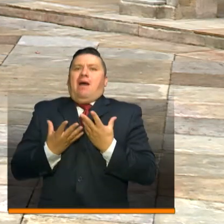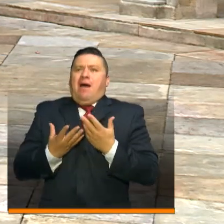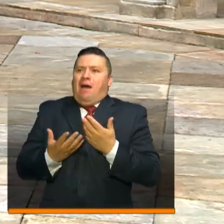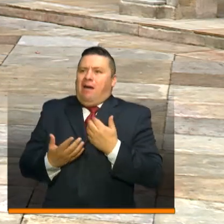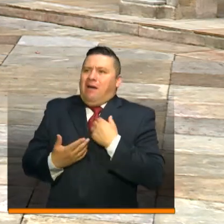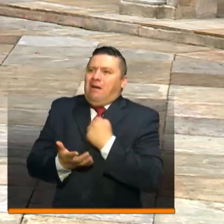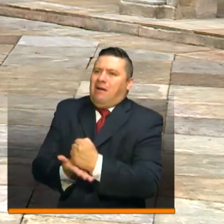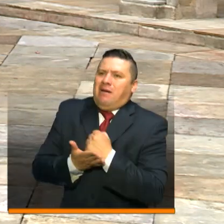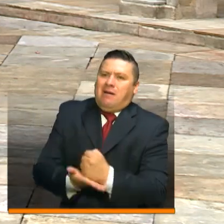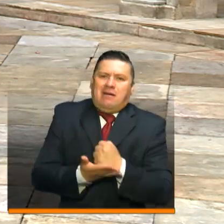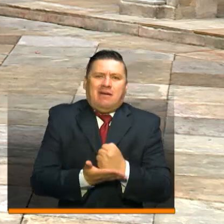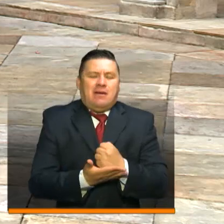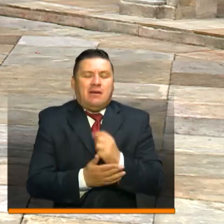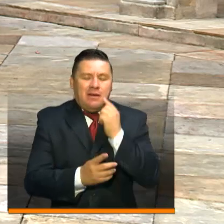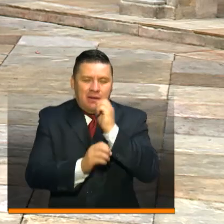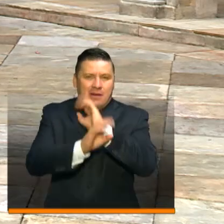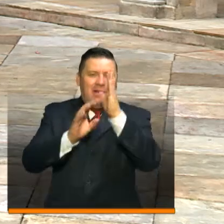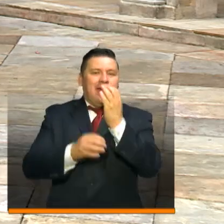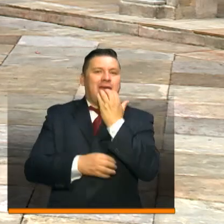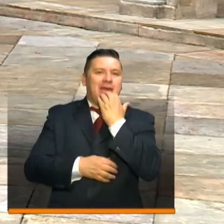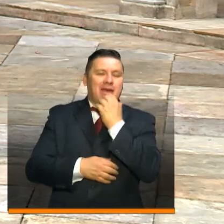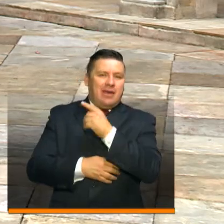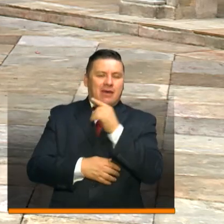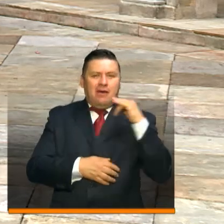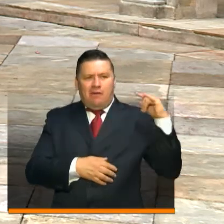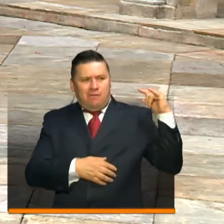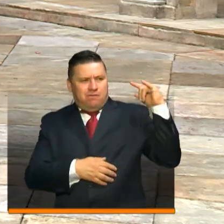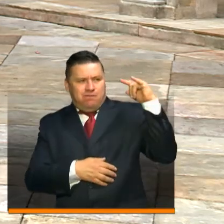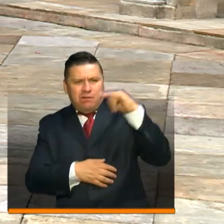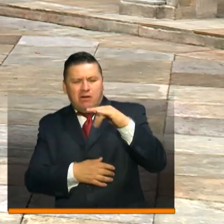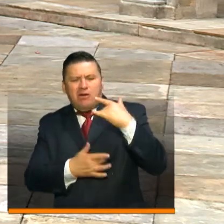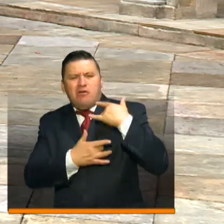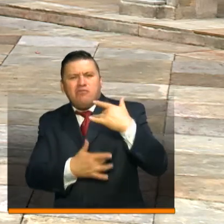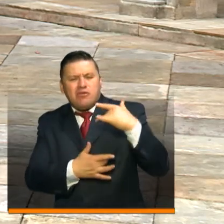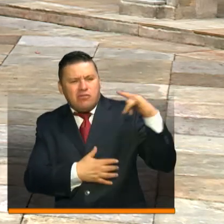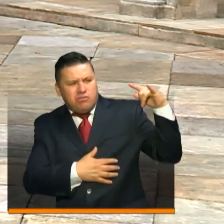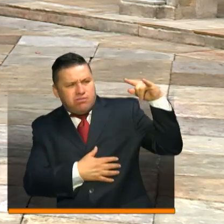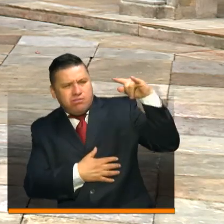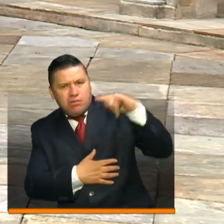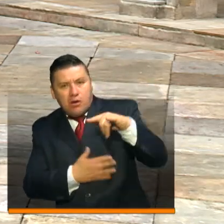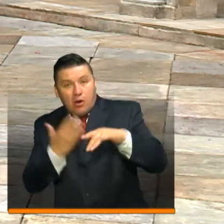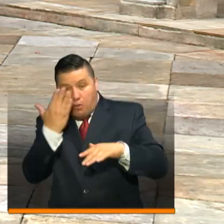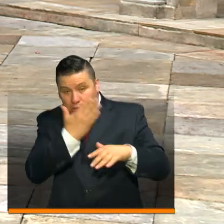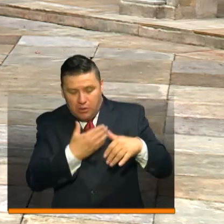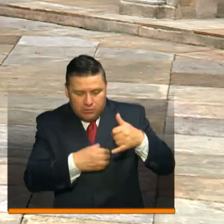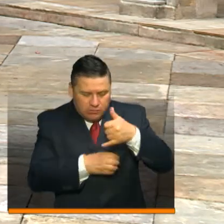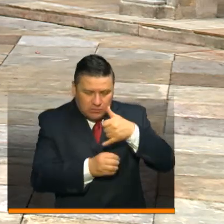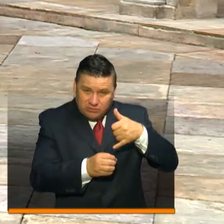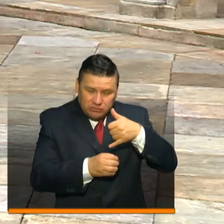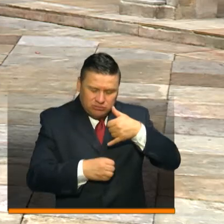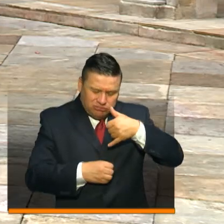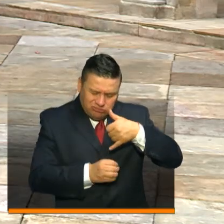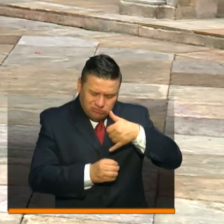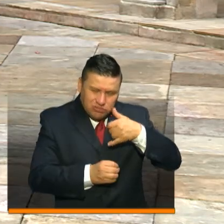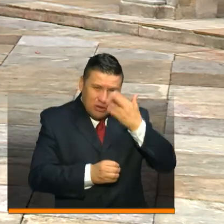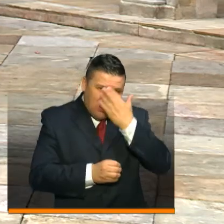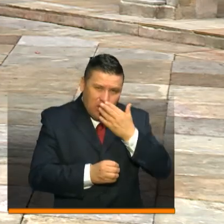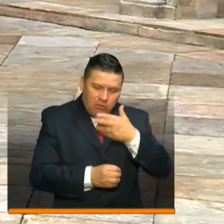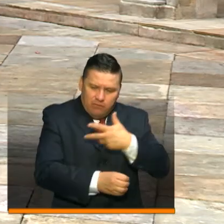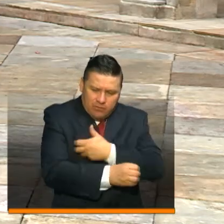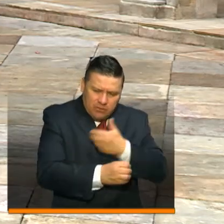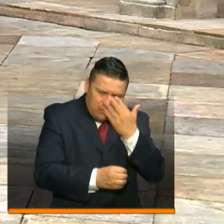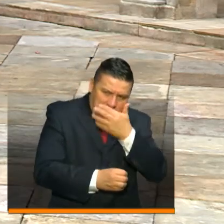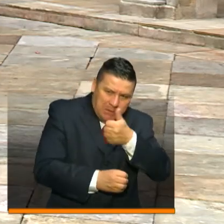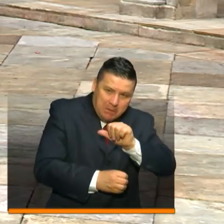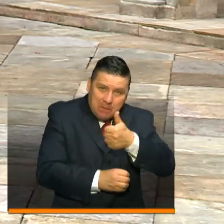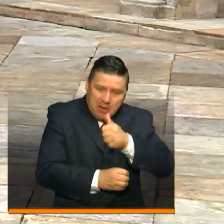colombianos. Un ejemplo claro de ello es la patrulla aérea, que voluntariamente traslada pruebas del COVID-19 desde regiones apartadas